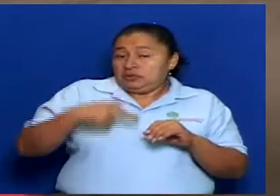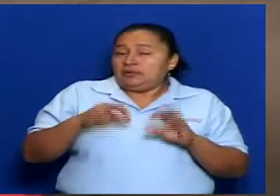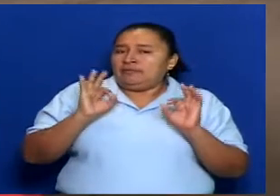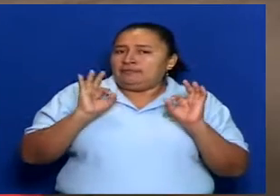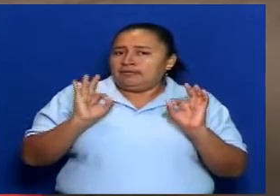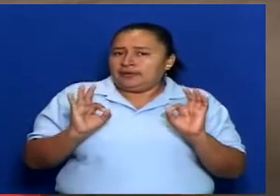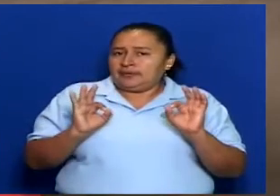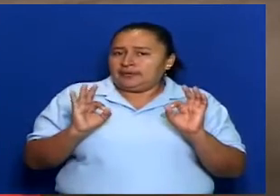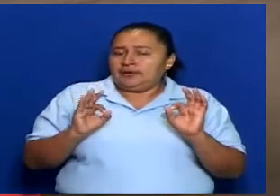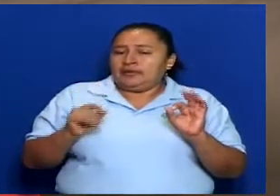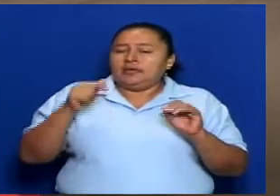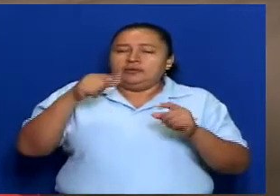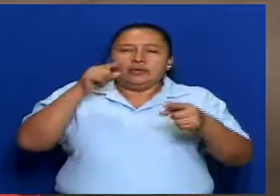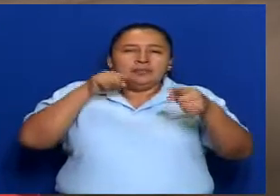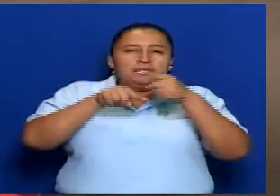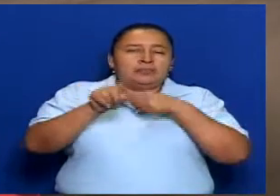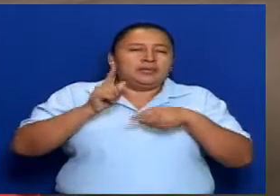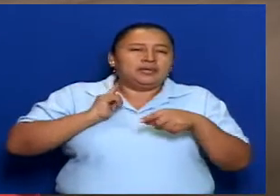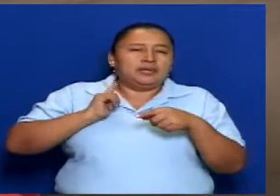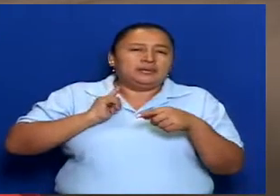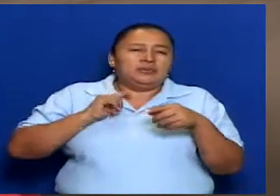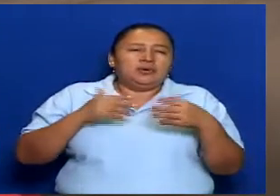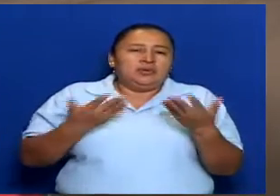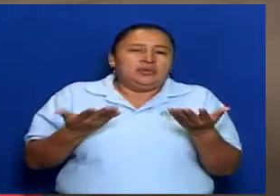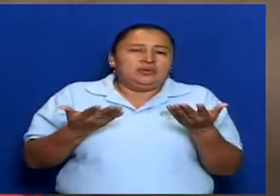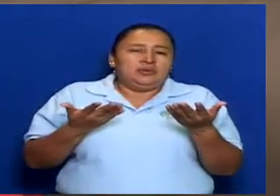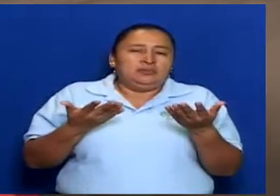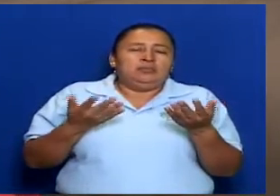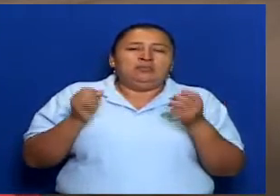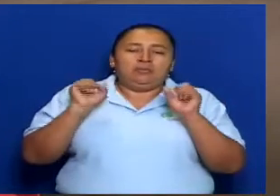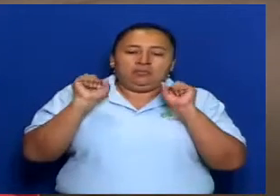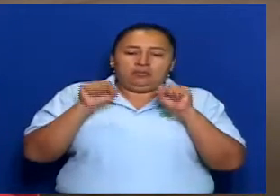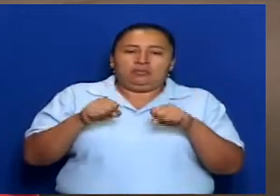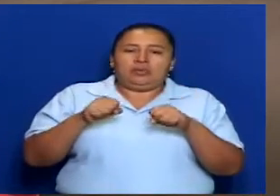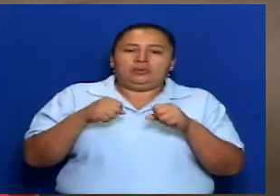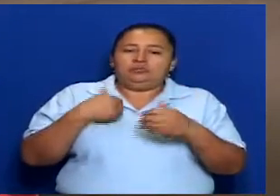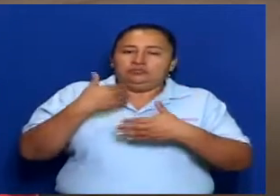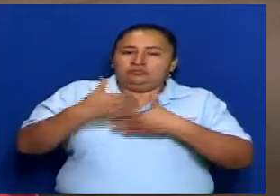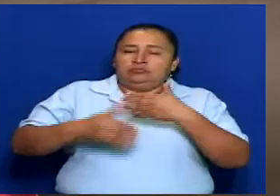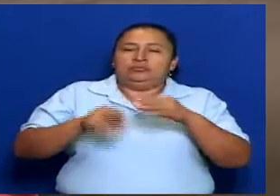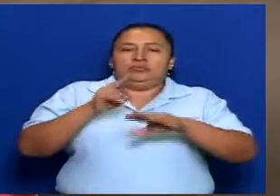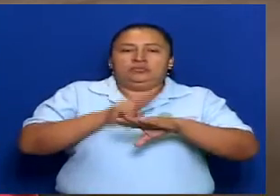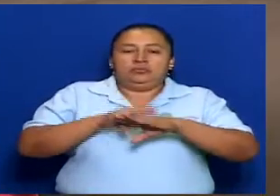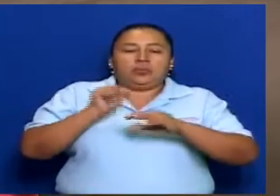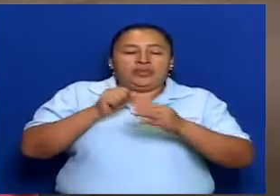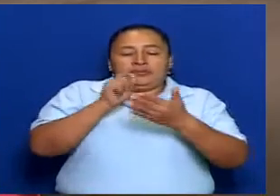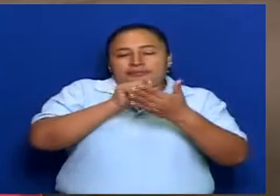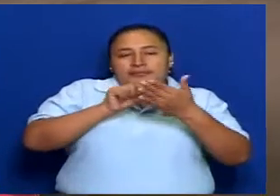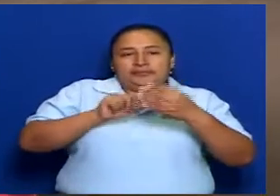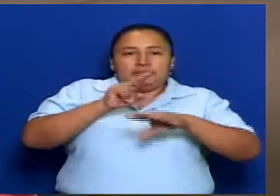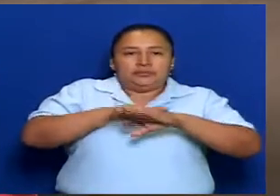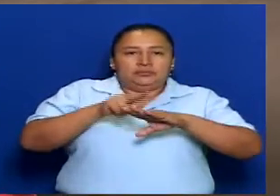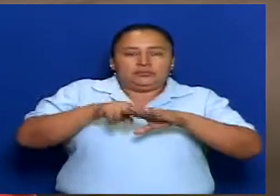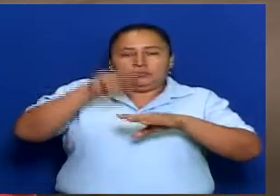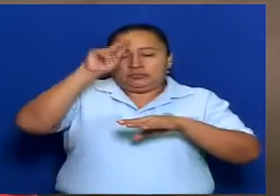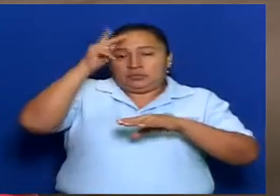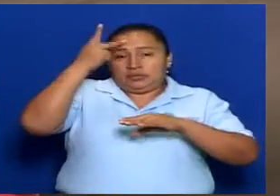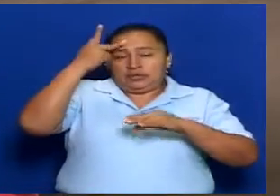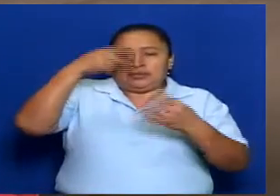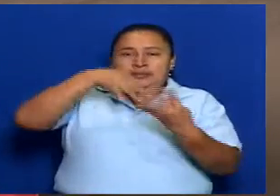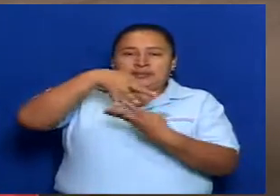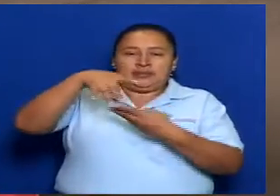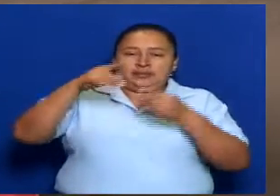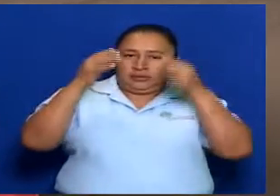y una meta que tenemos nosotros es que podamos sacar las normativas de las políticas de interculturalidad